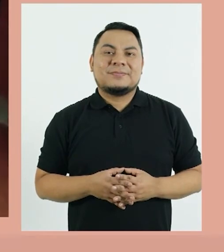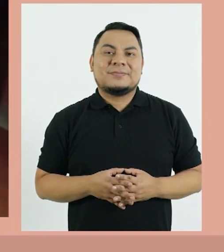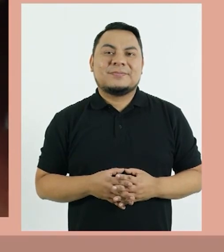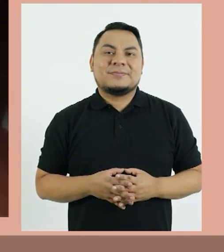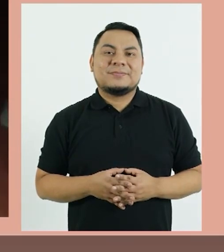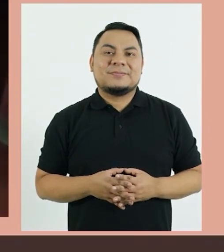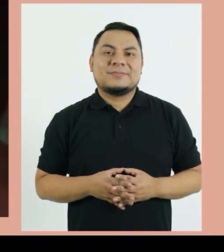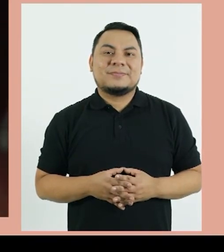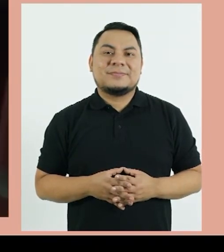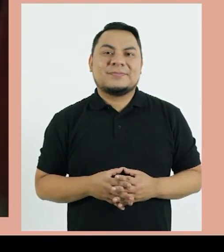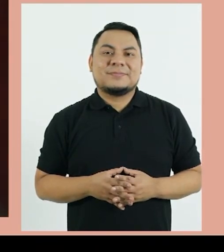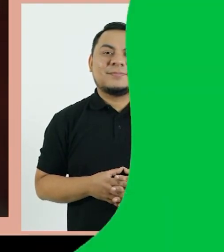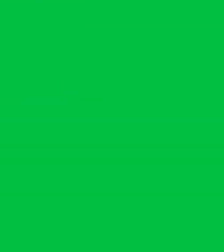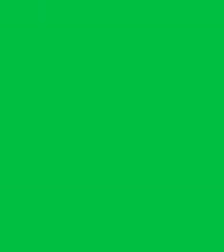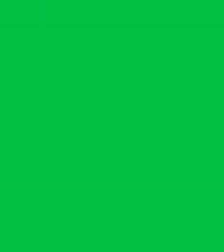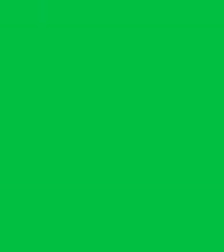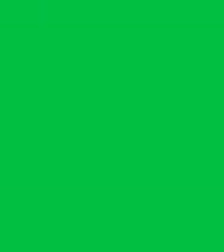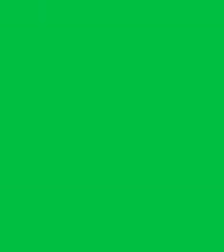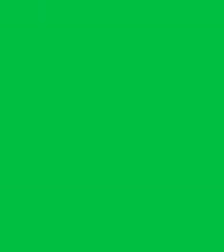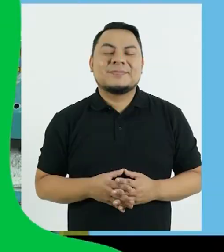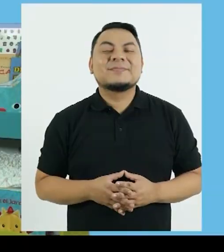Muy bien